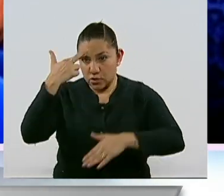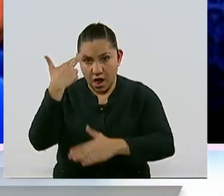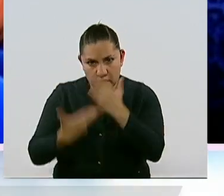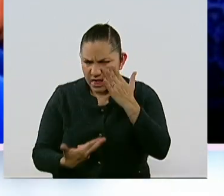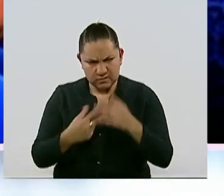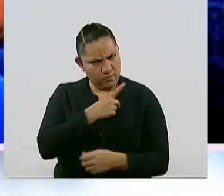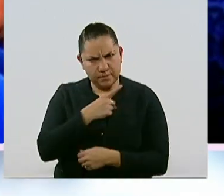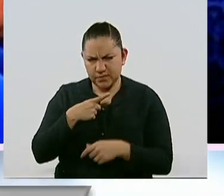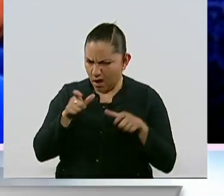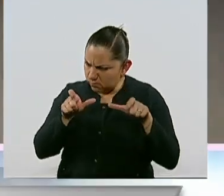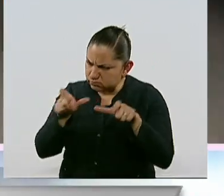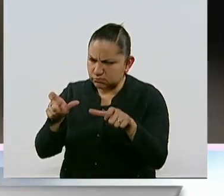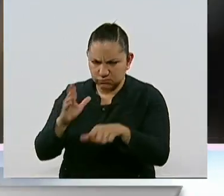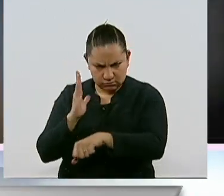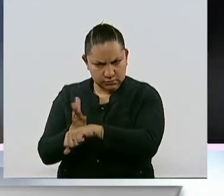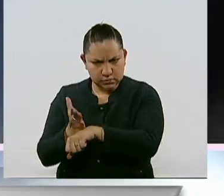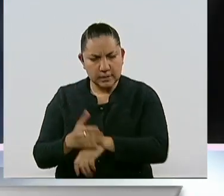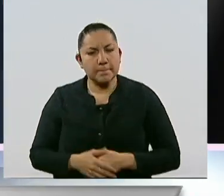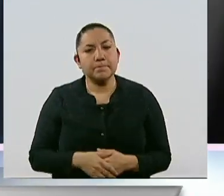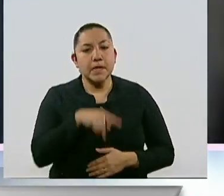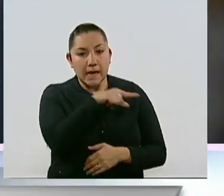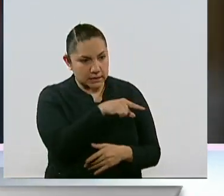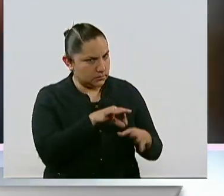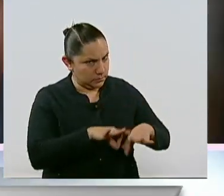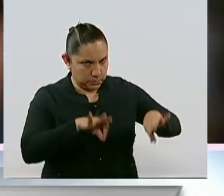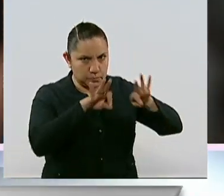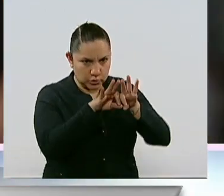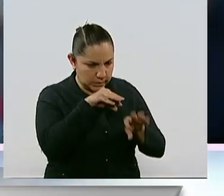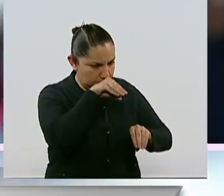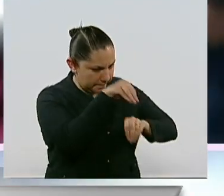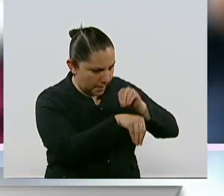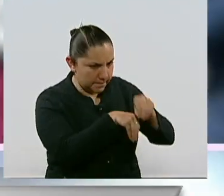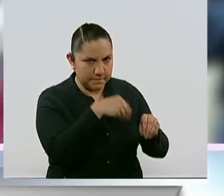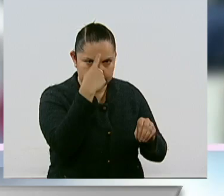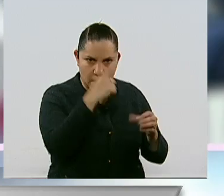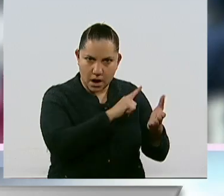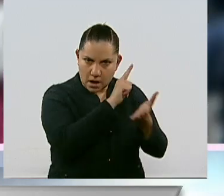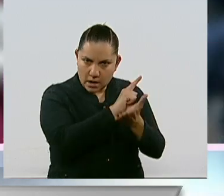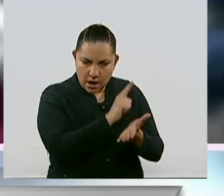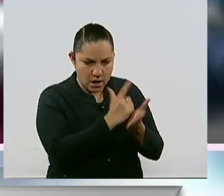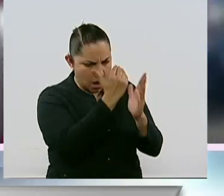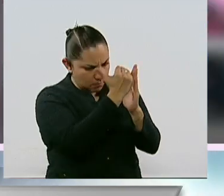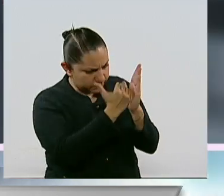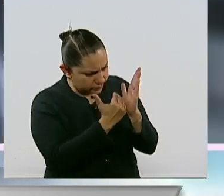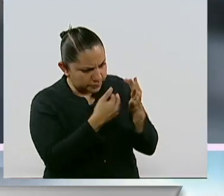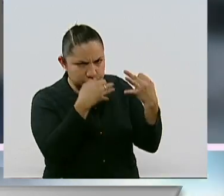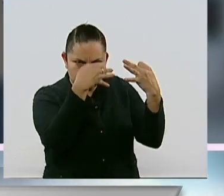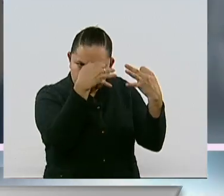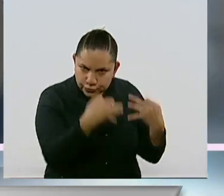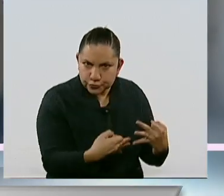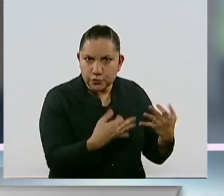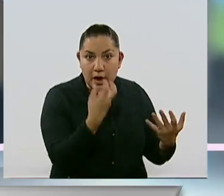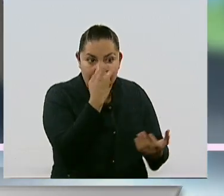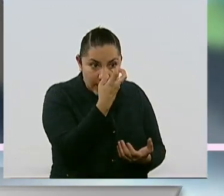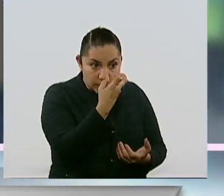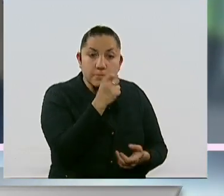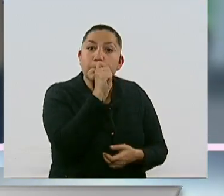para fortalecer nuestro marco jurídico y combatir la trata de personas, armonizar nuestro marco legal con los tratados